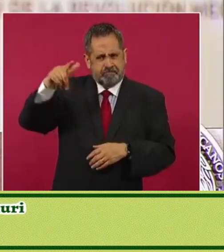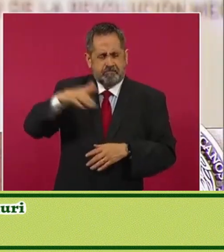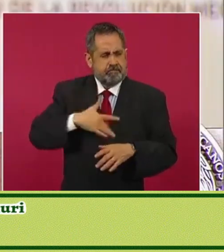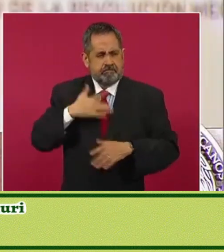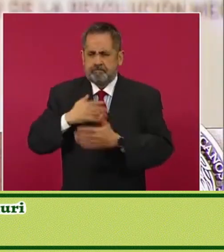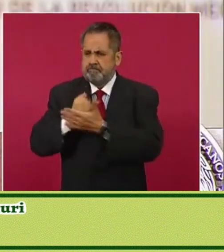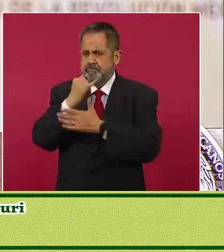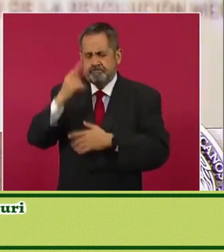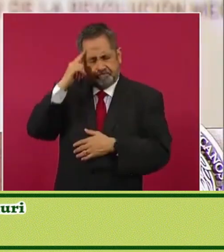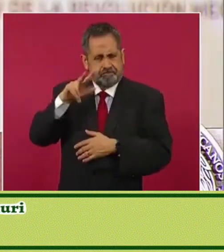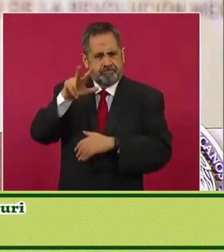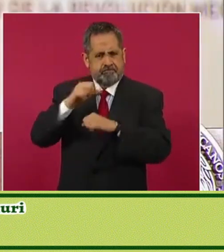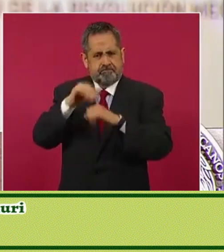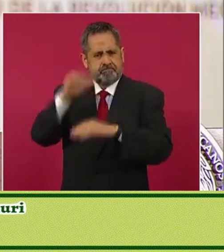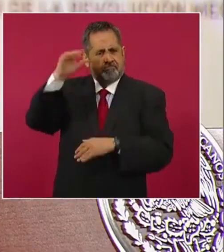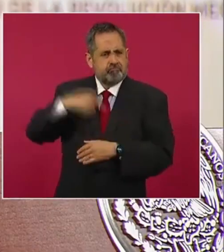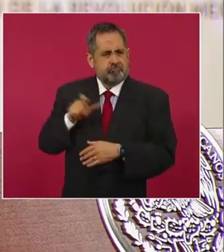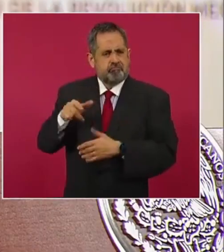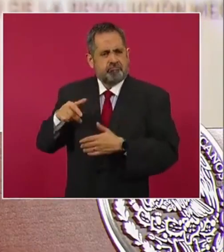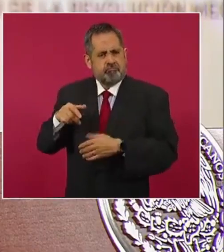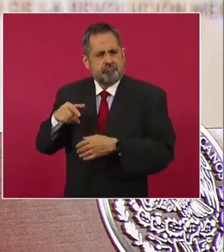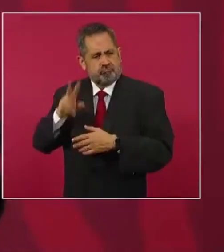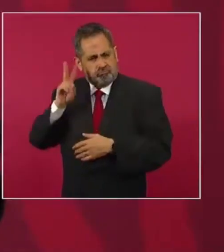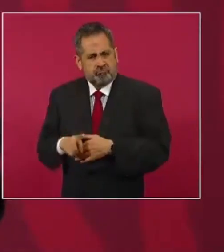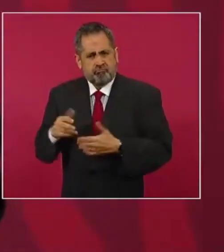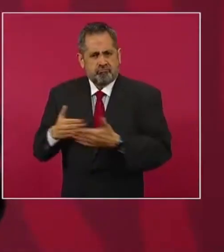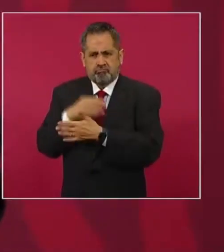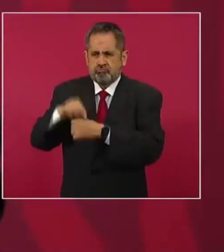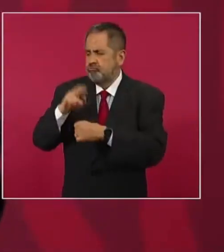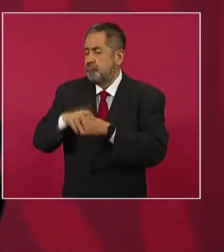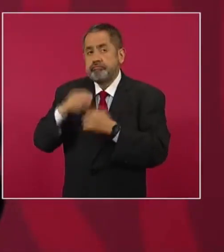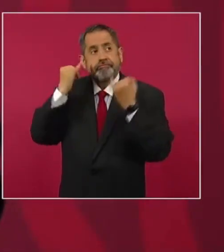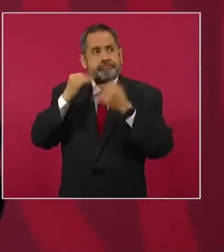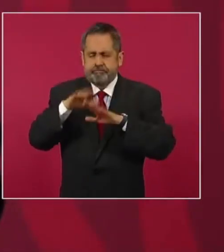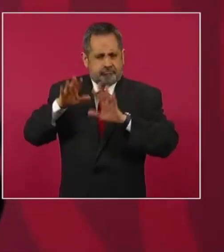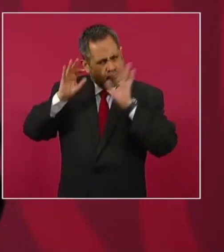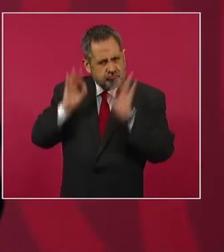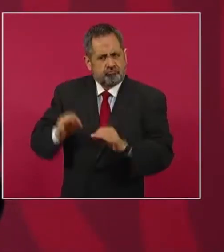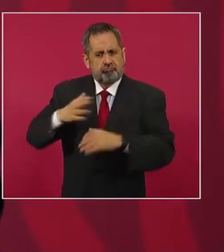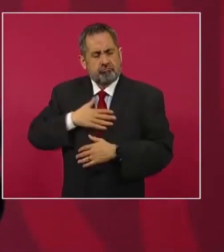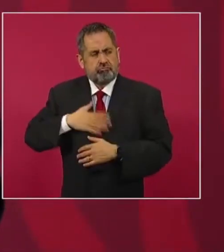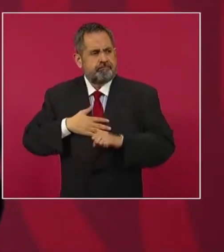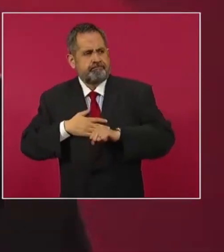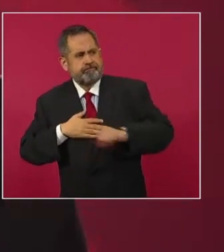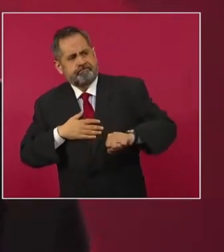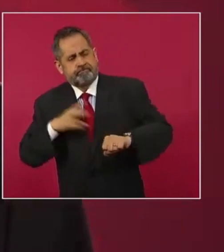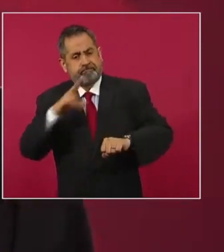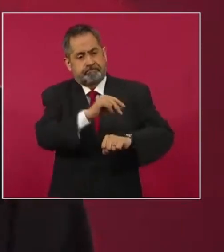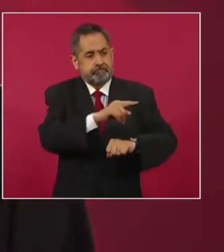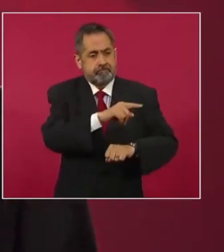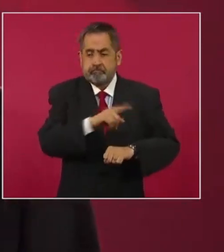mayores de edad, somos ciudadanos, de verdad, no ciudadanos imaginarios. Y nada de